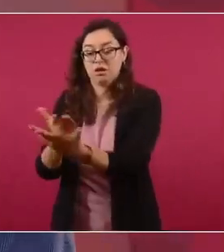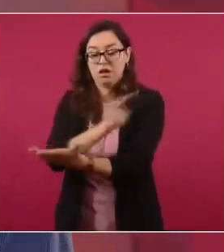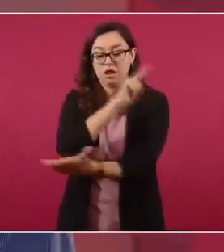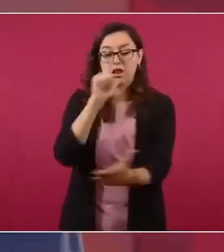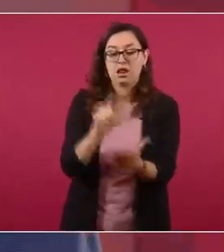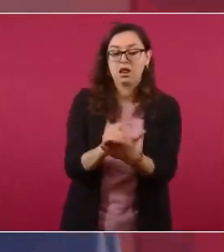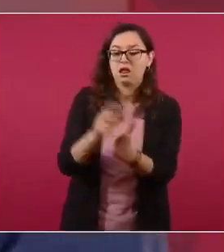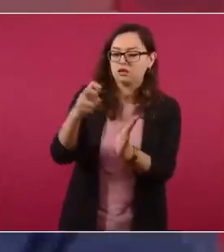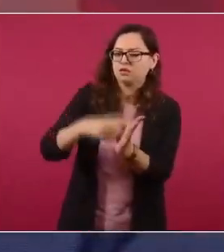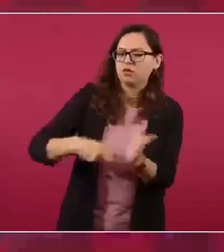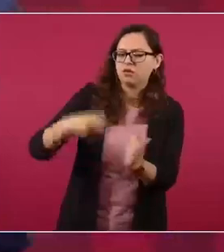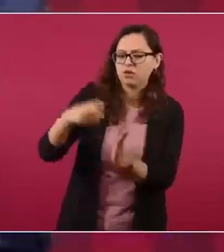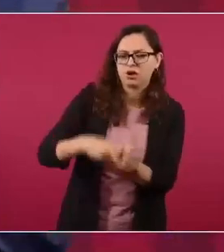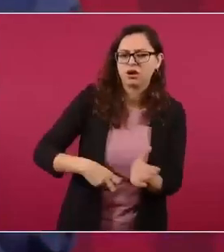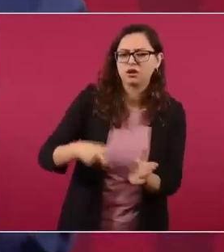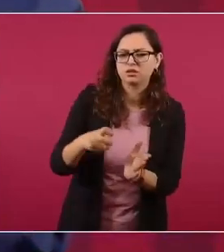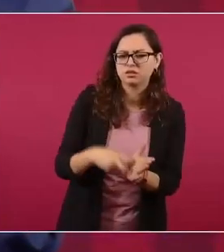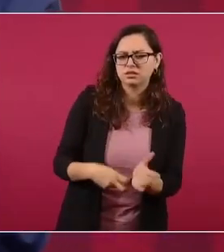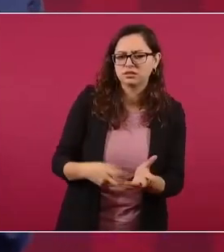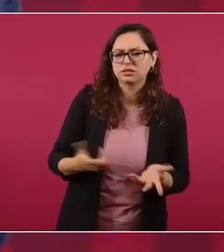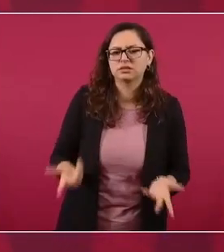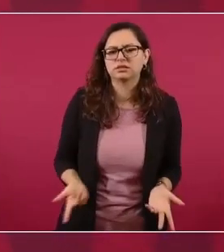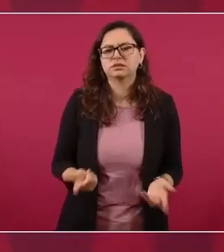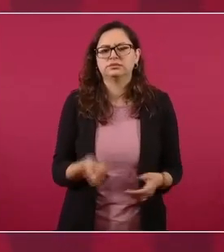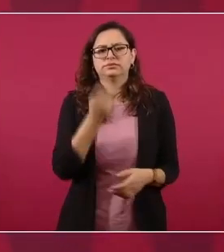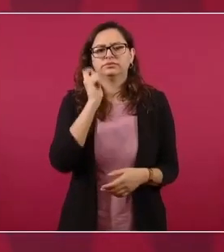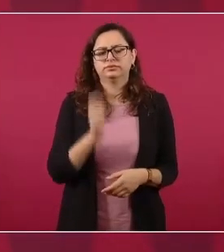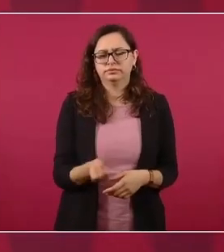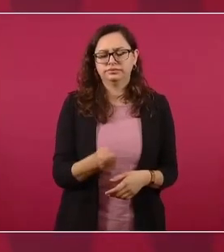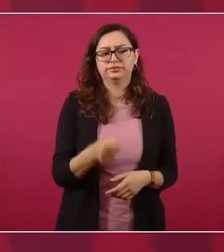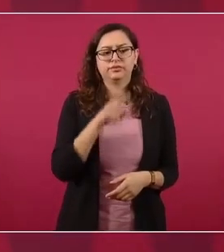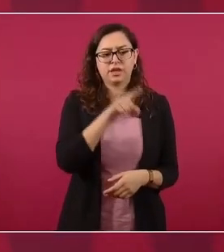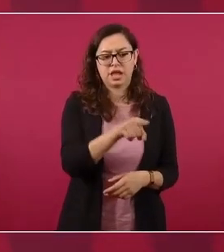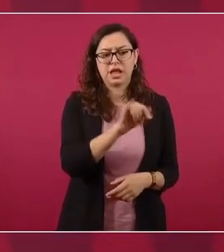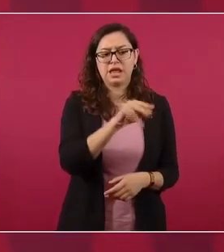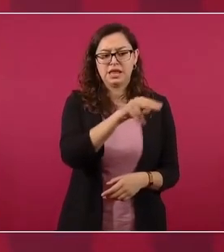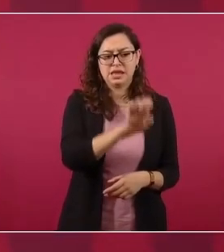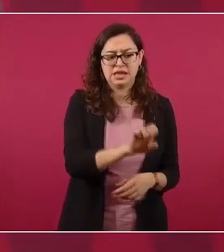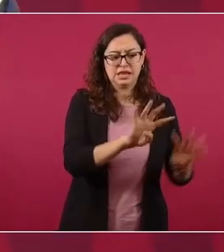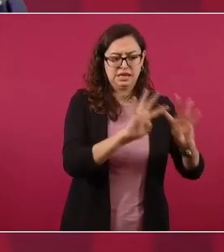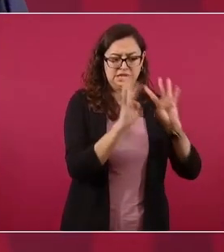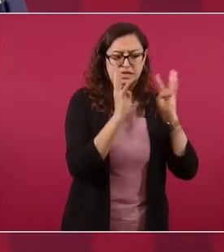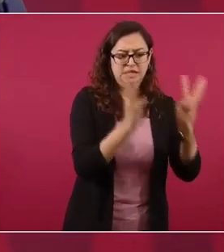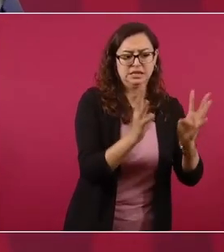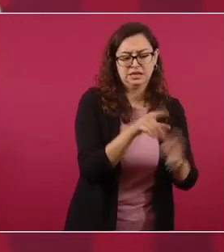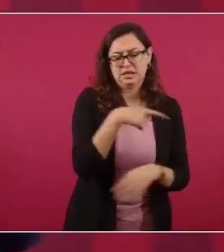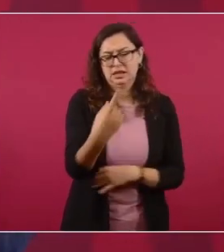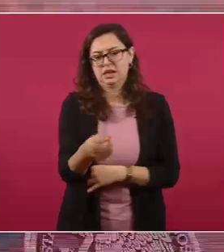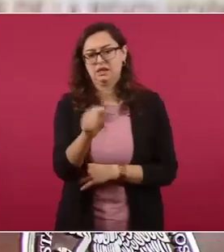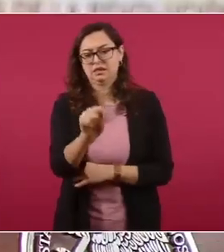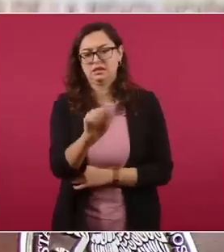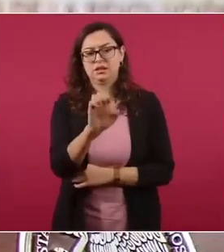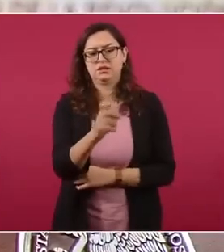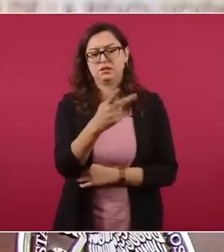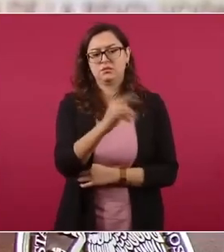representantes del INE y del tribunal los elija el pueblo